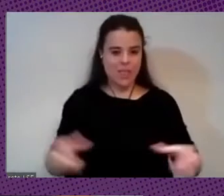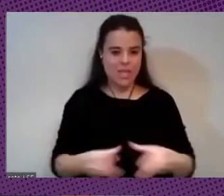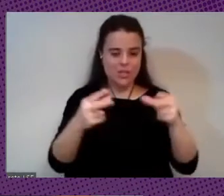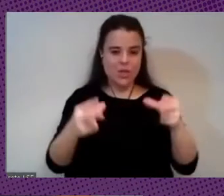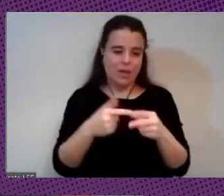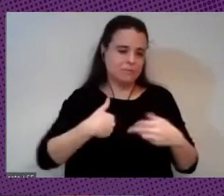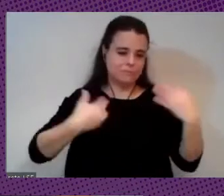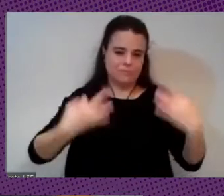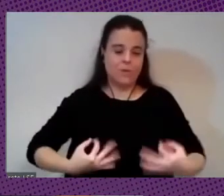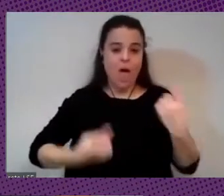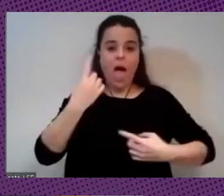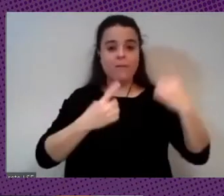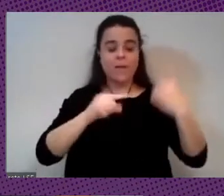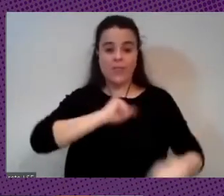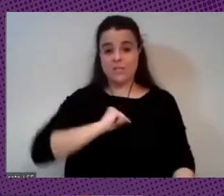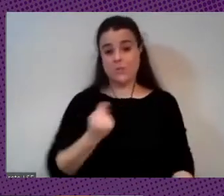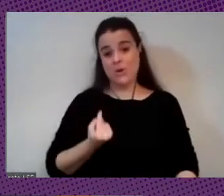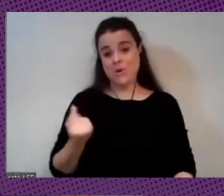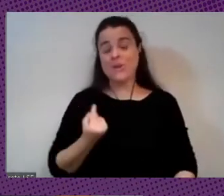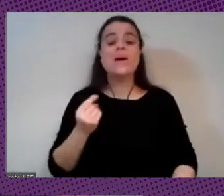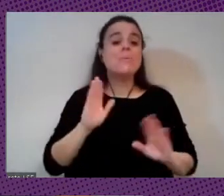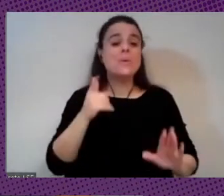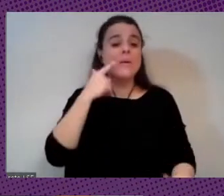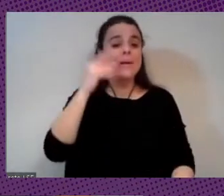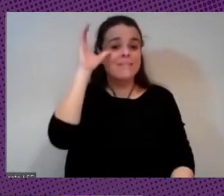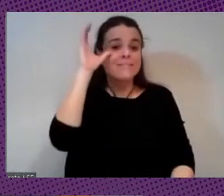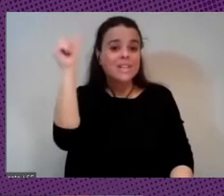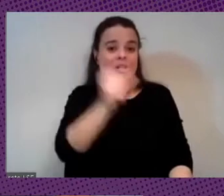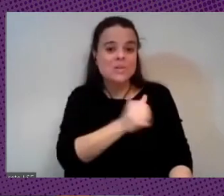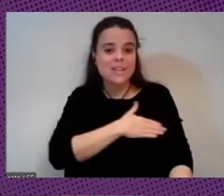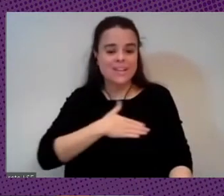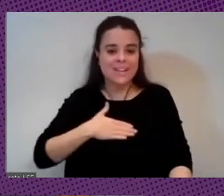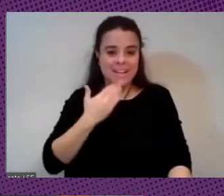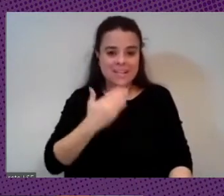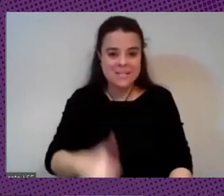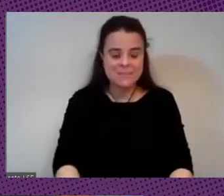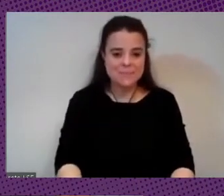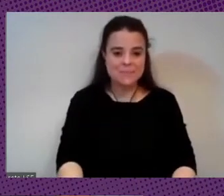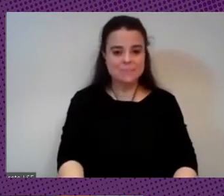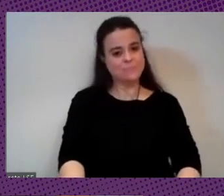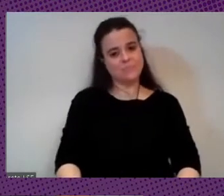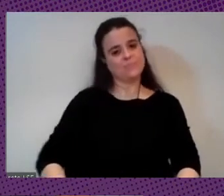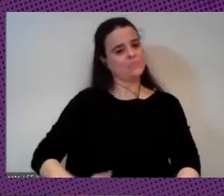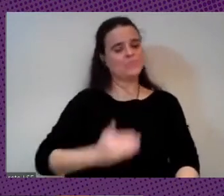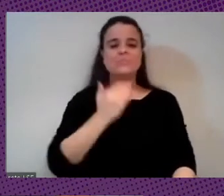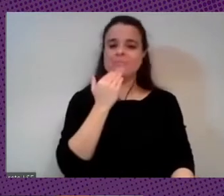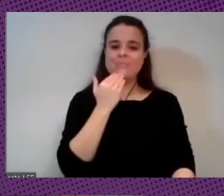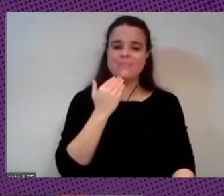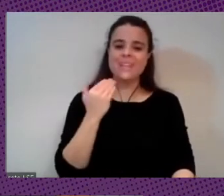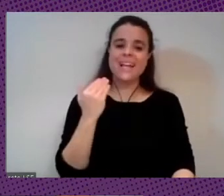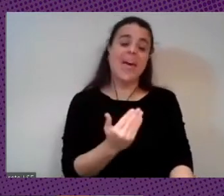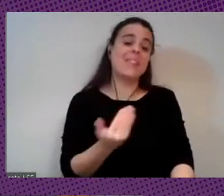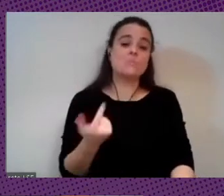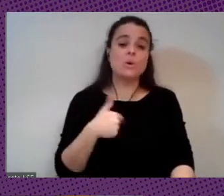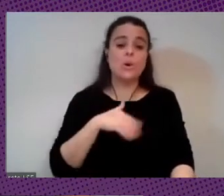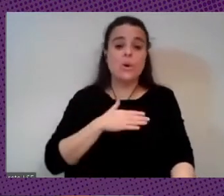algo solo pero bueno queremos escuchar sus palabras introductorias gracias gracias pues bueno en mi